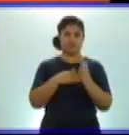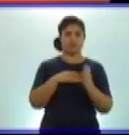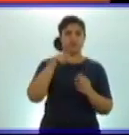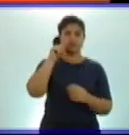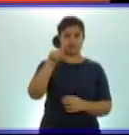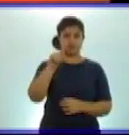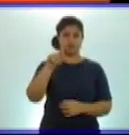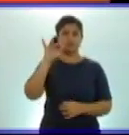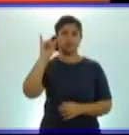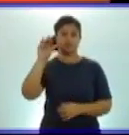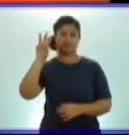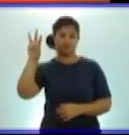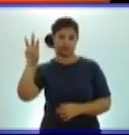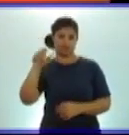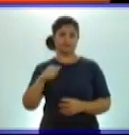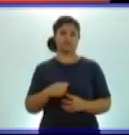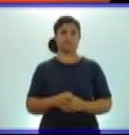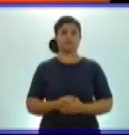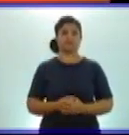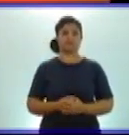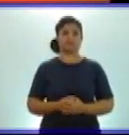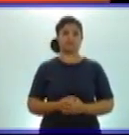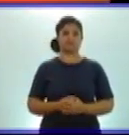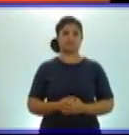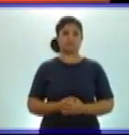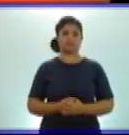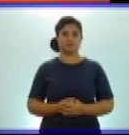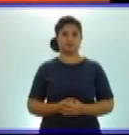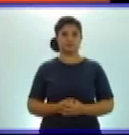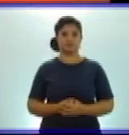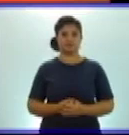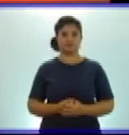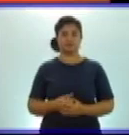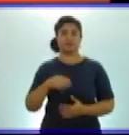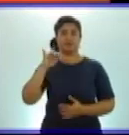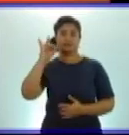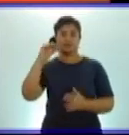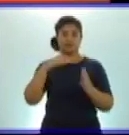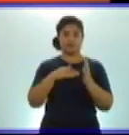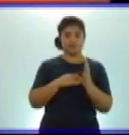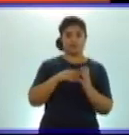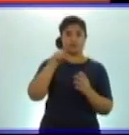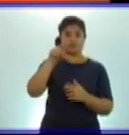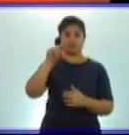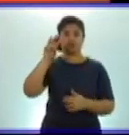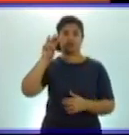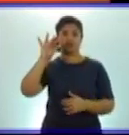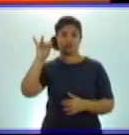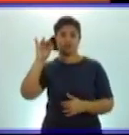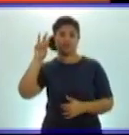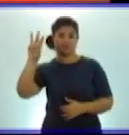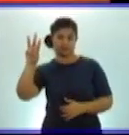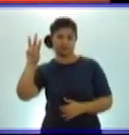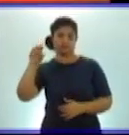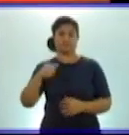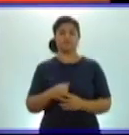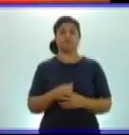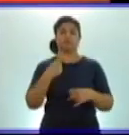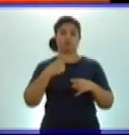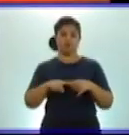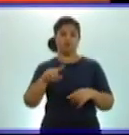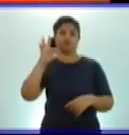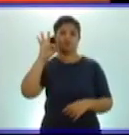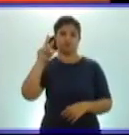829. 7,173 y 829. Vamos a